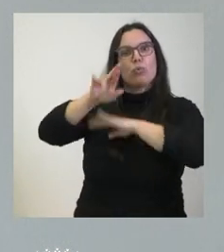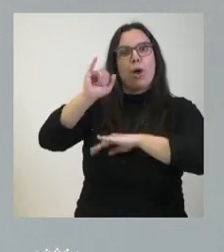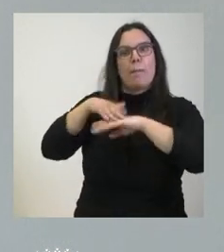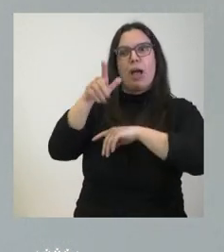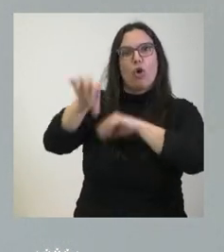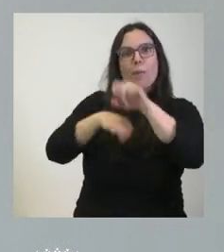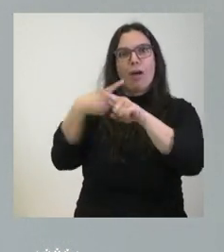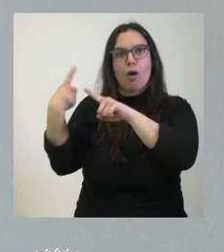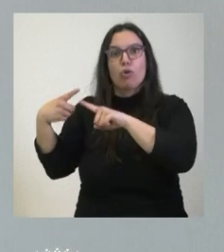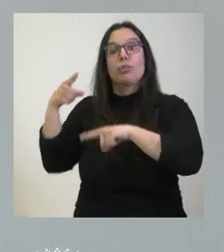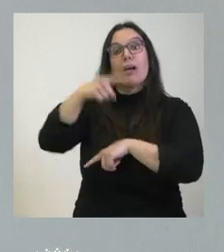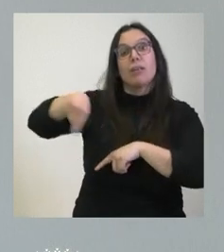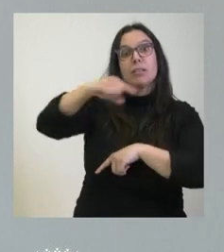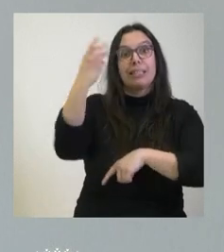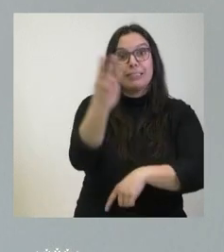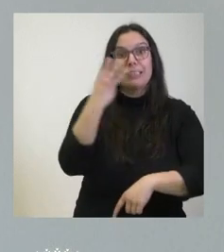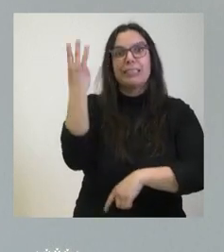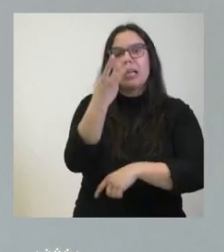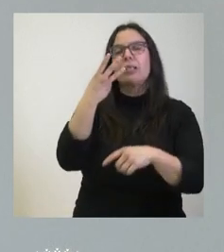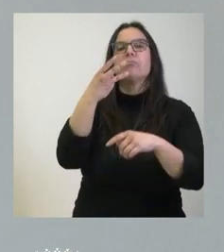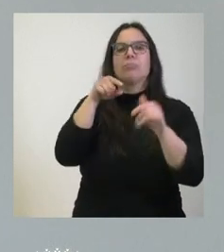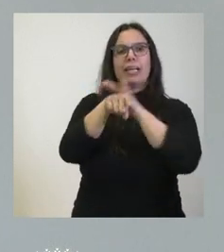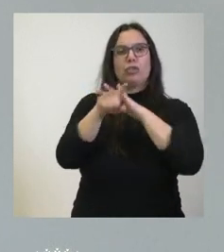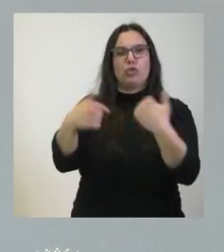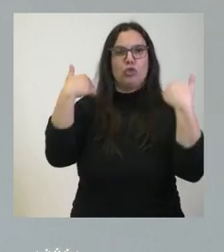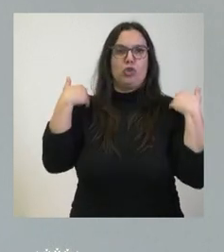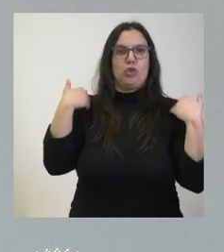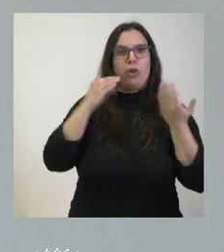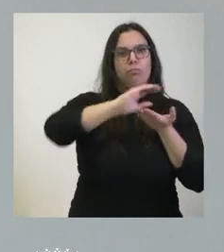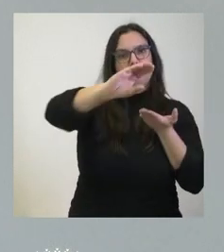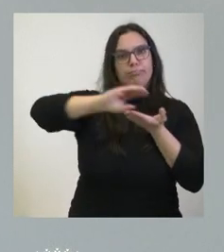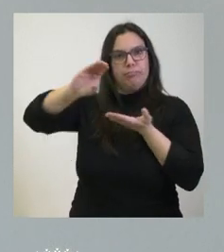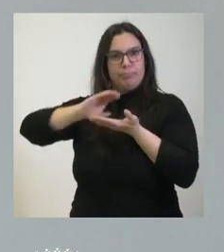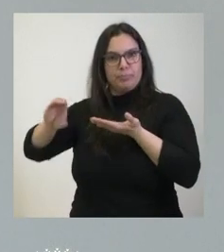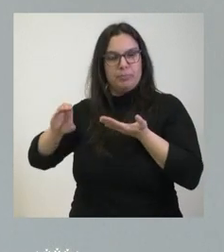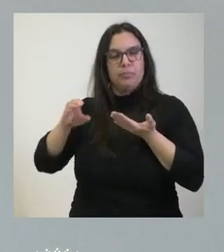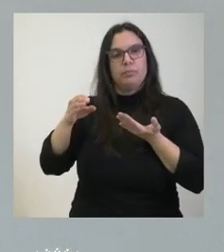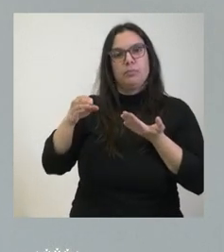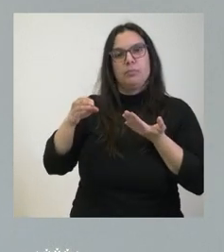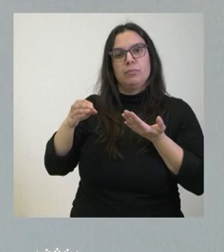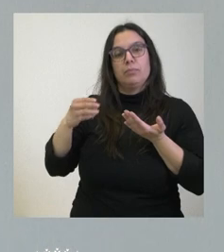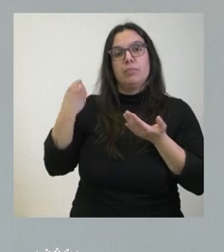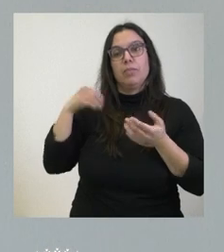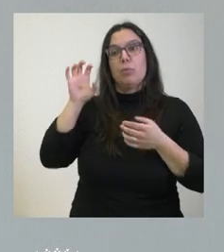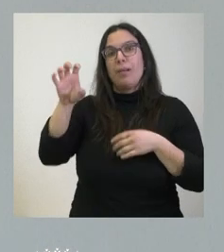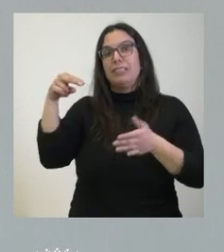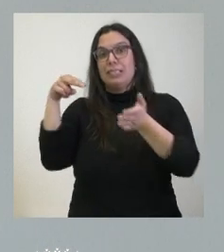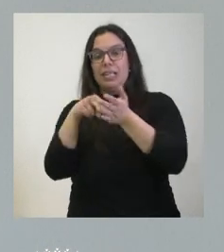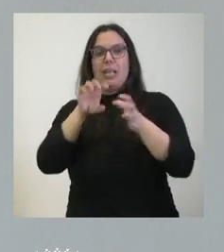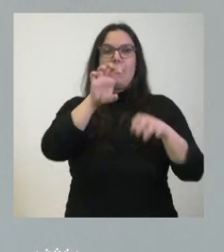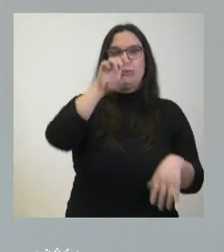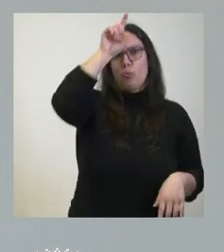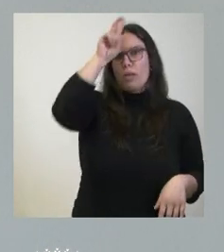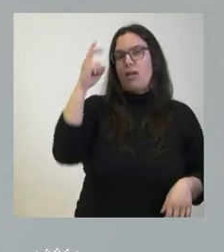estas tres organizaciones no gubernamentales son las que lo van a canalizar y gestionar a través de Siria y a través de Turquía